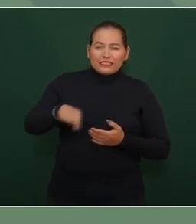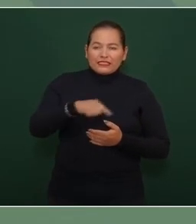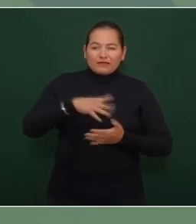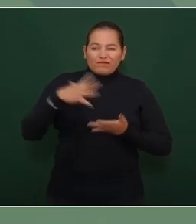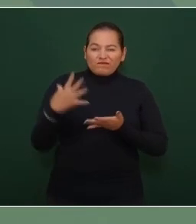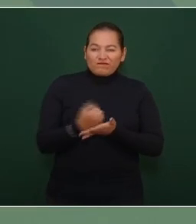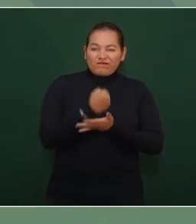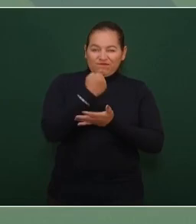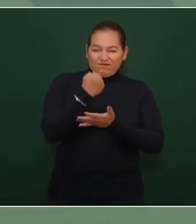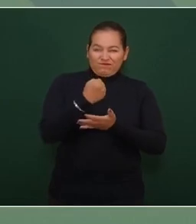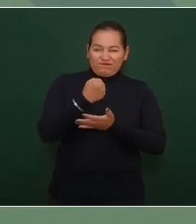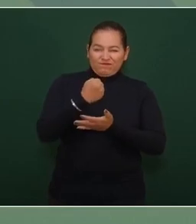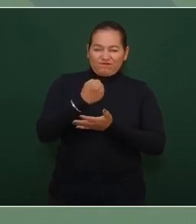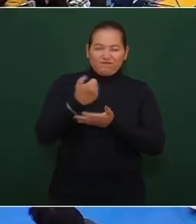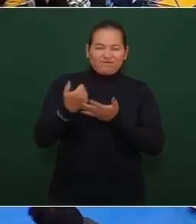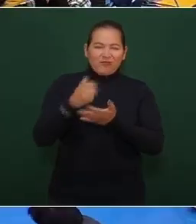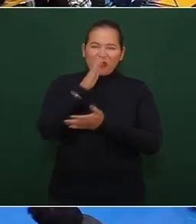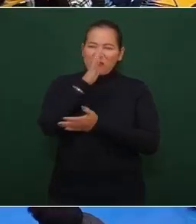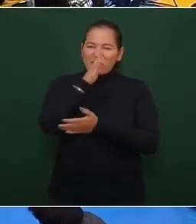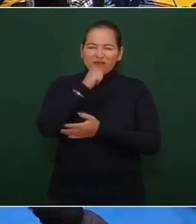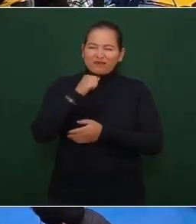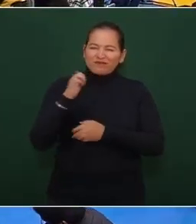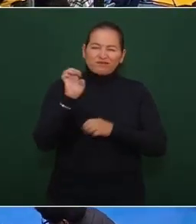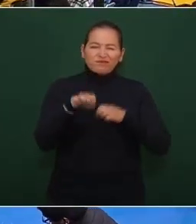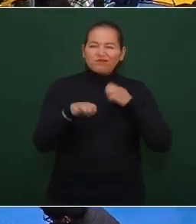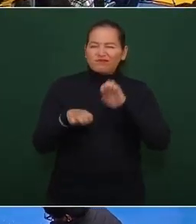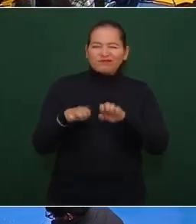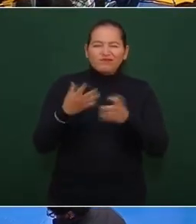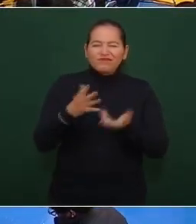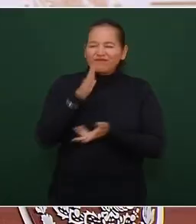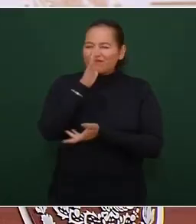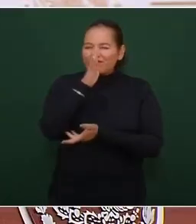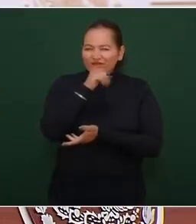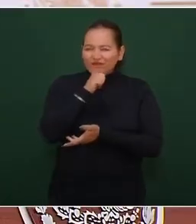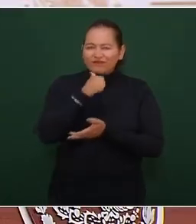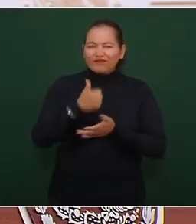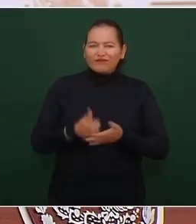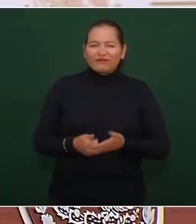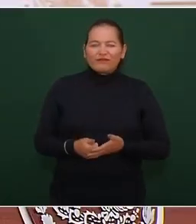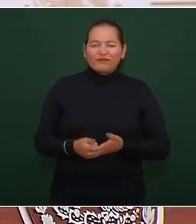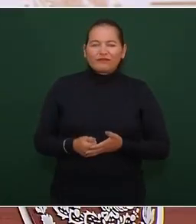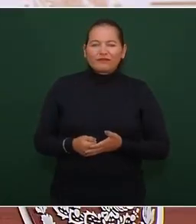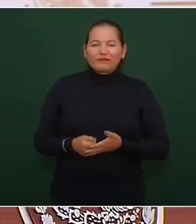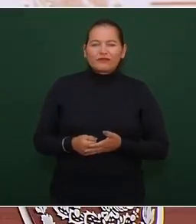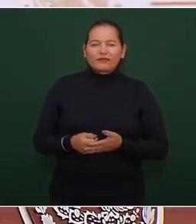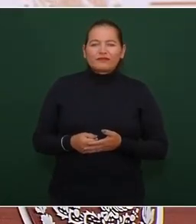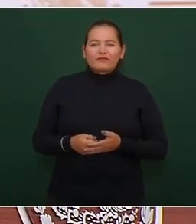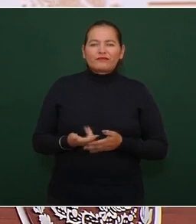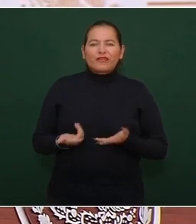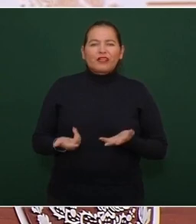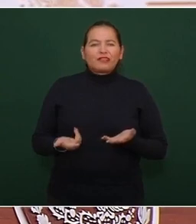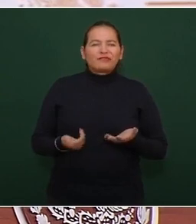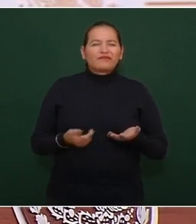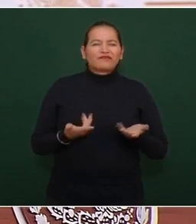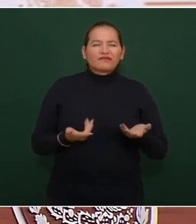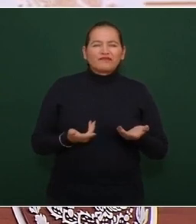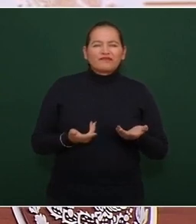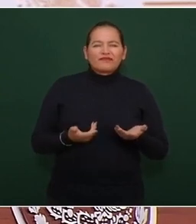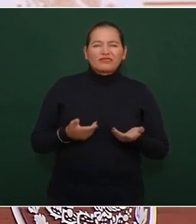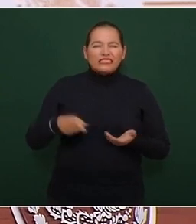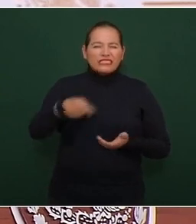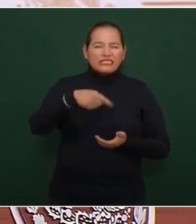no pueden engañar la mayoría de los dirigentes de ese